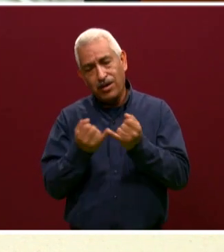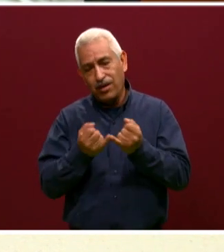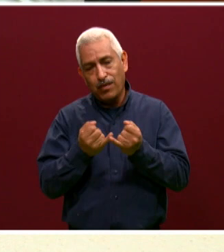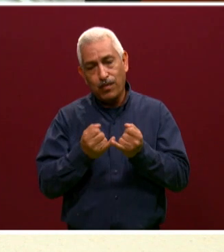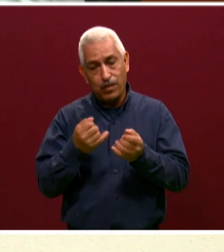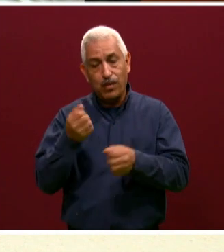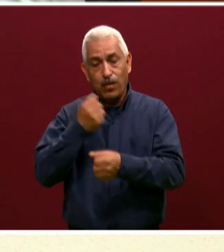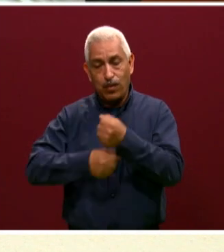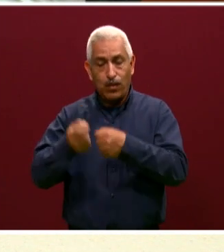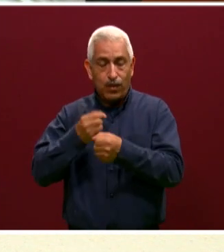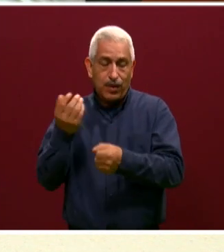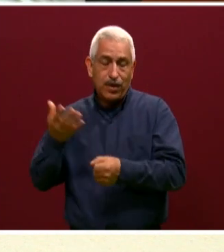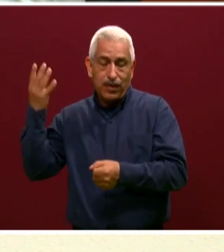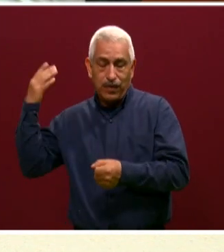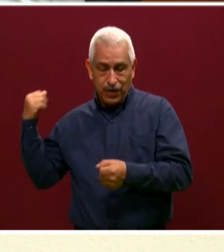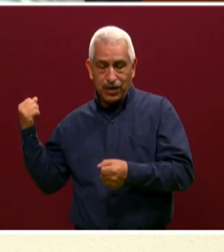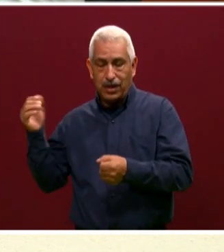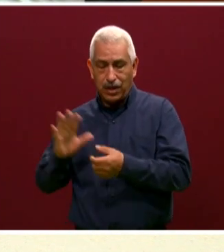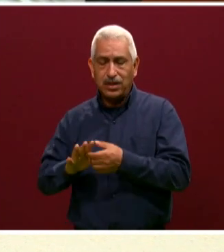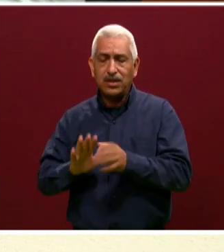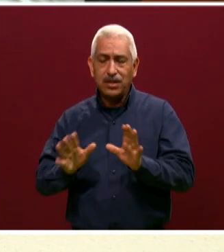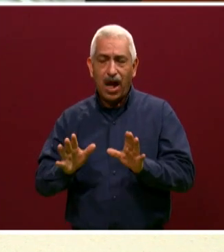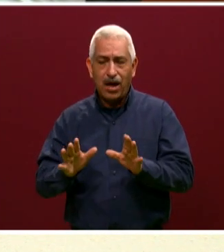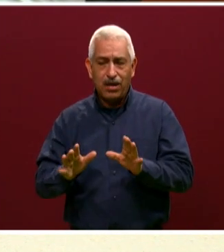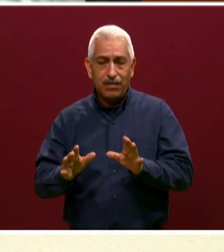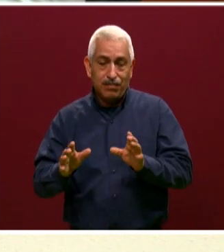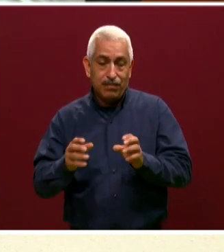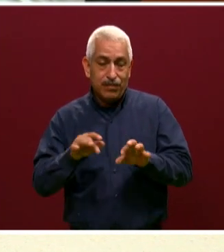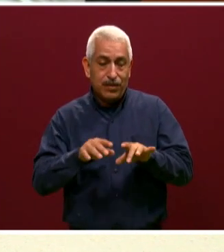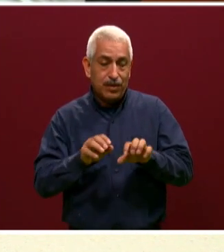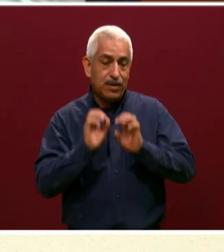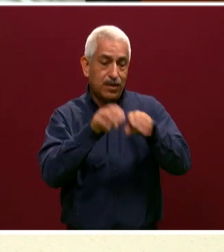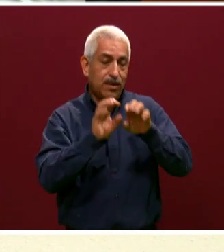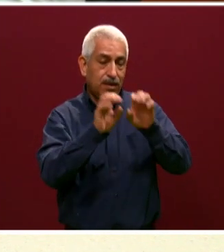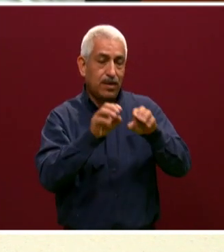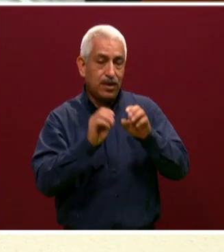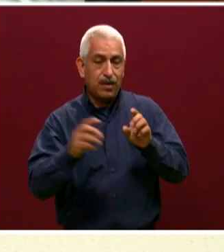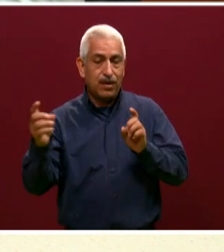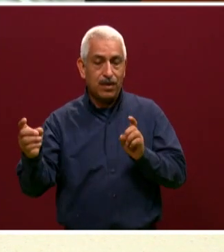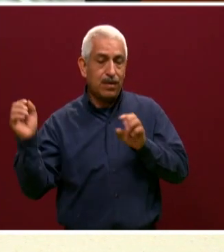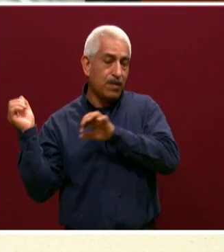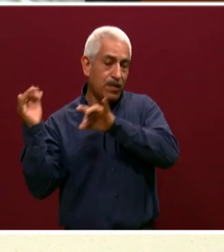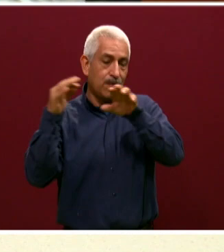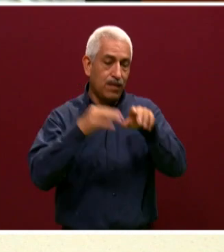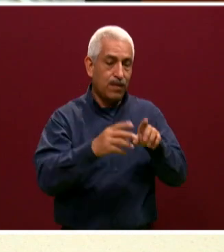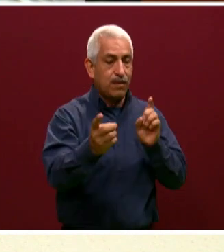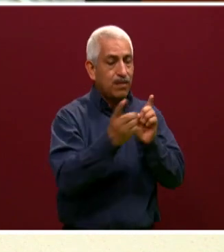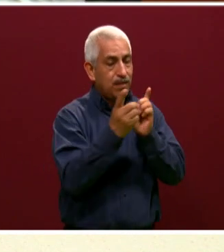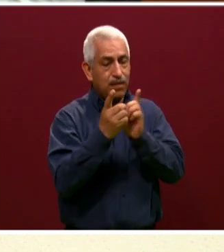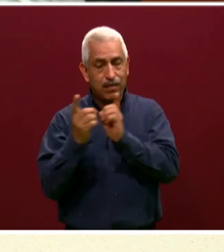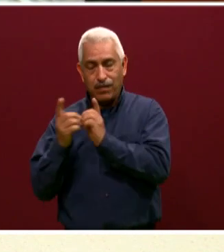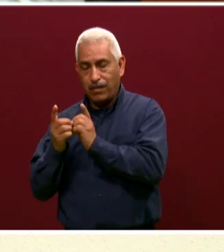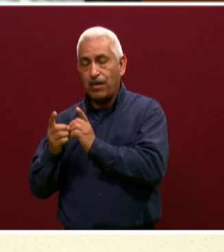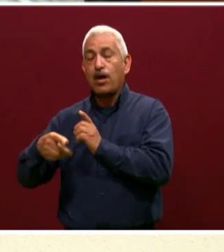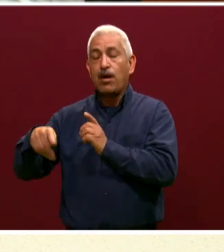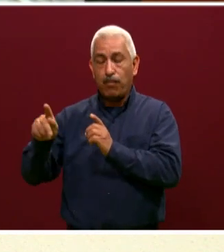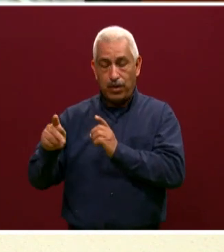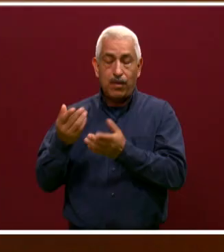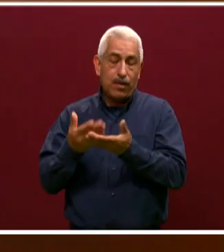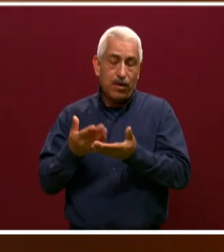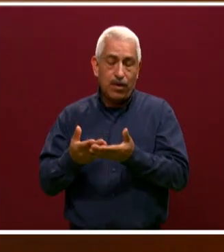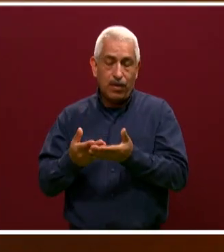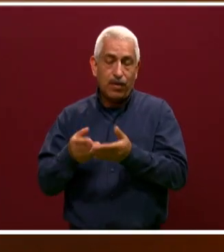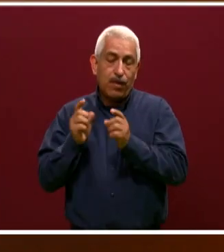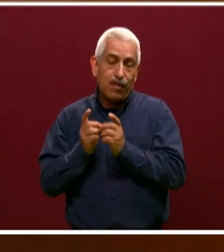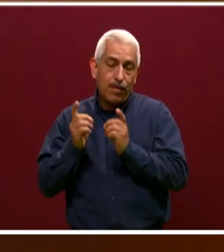pues se ha hecho todo un proceso específico para la educación y aprendizaje desde casa. Así es. Como